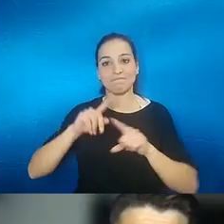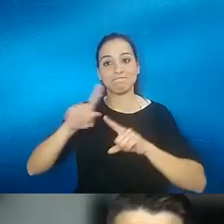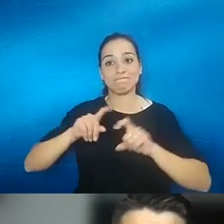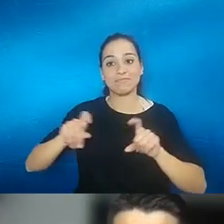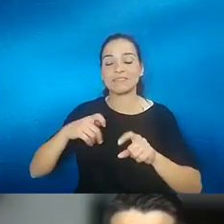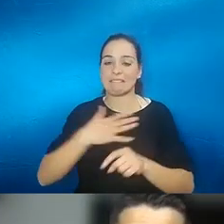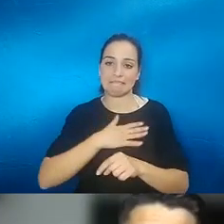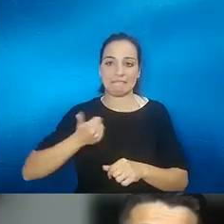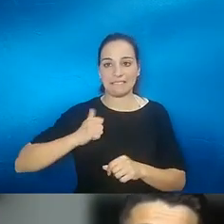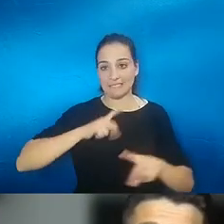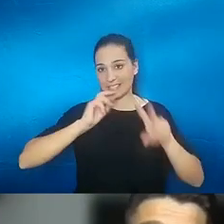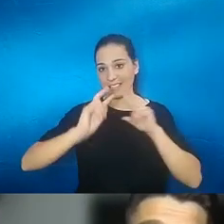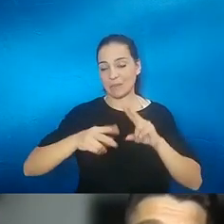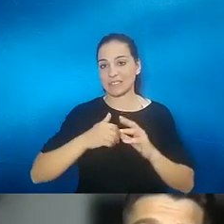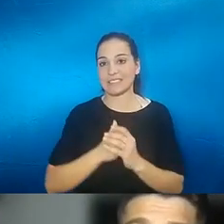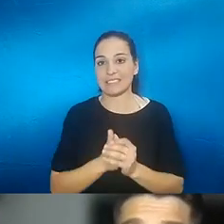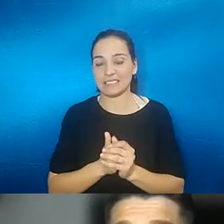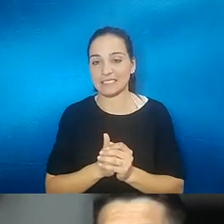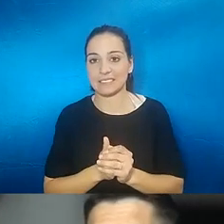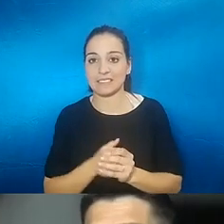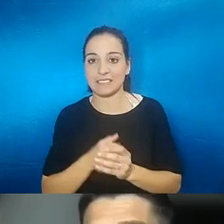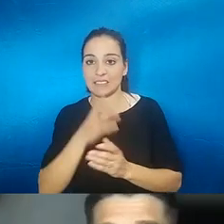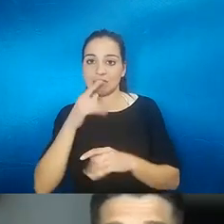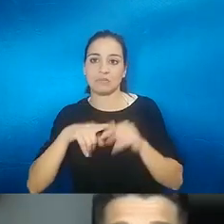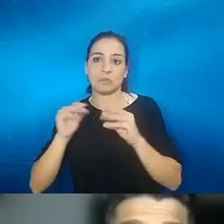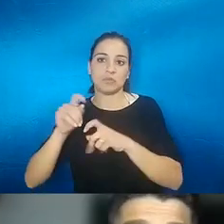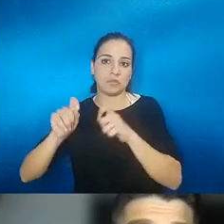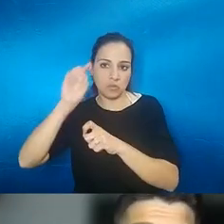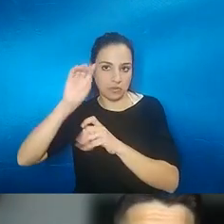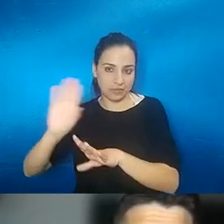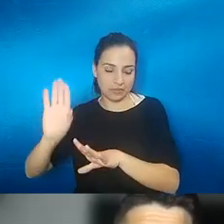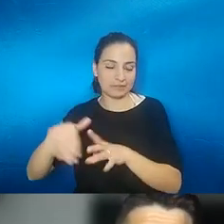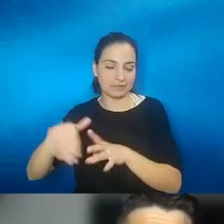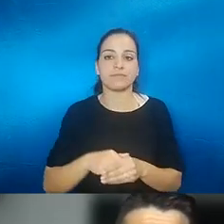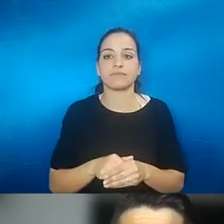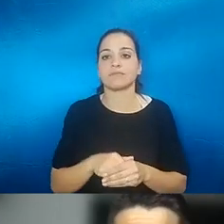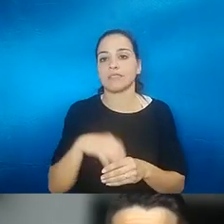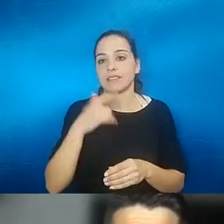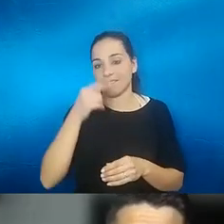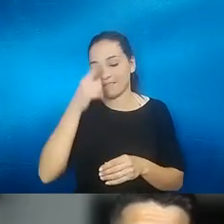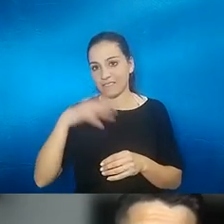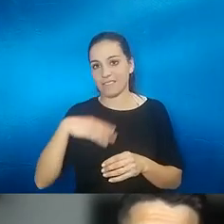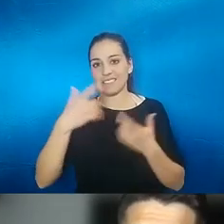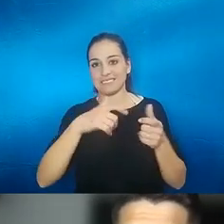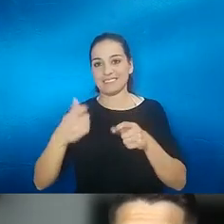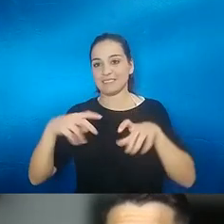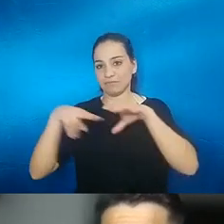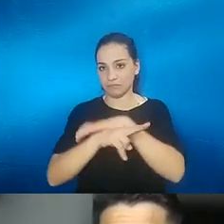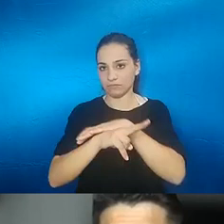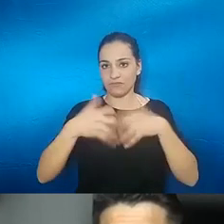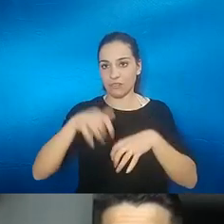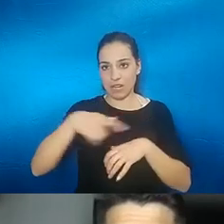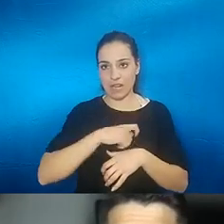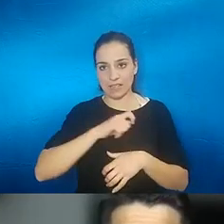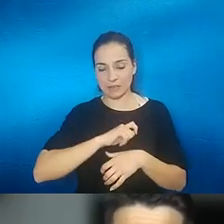bueno no sé incluso a lo mejor esto es si viene bien a la asociación yo tengo detectadas dos unidades de resonancia magnética funcionan en España